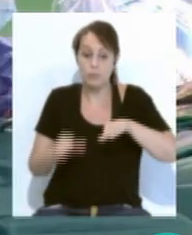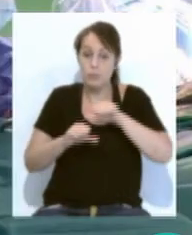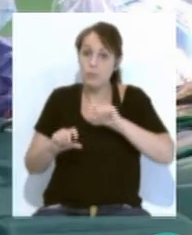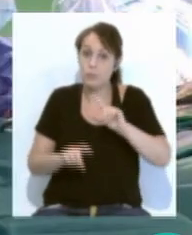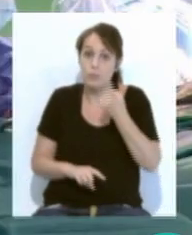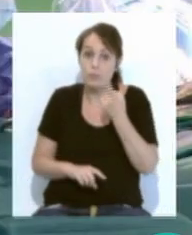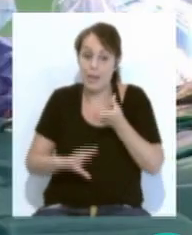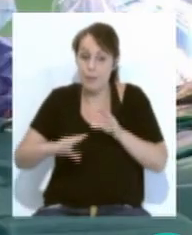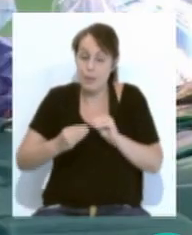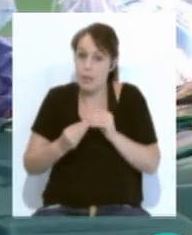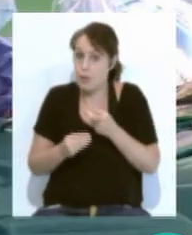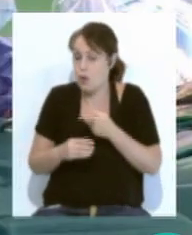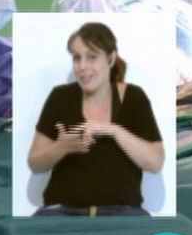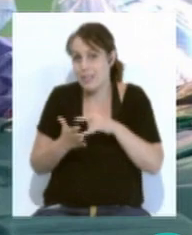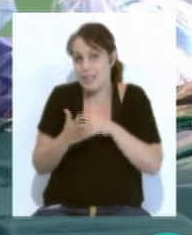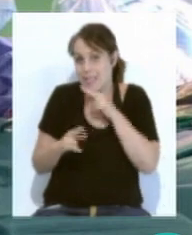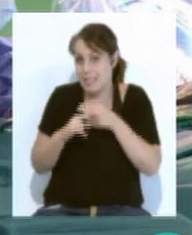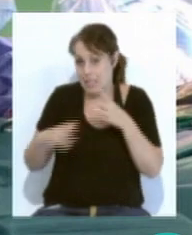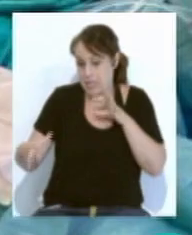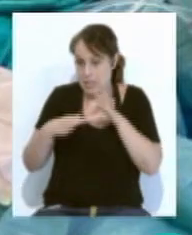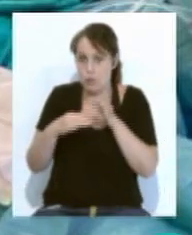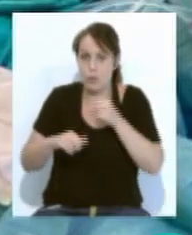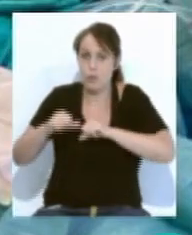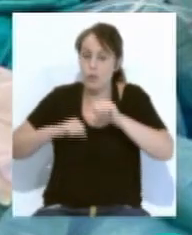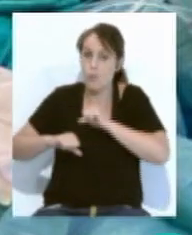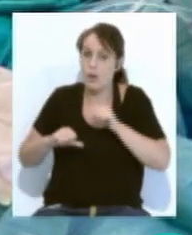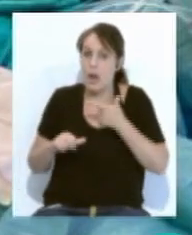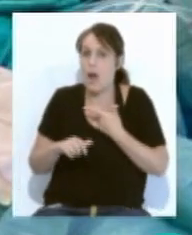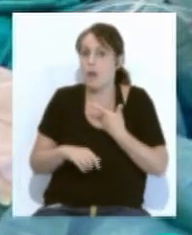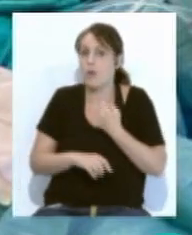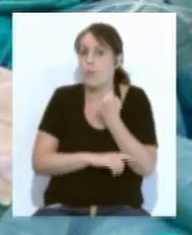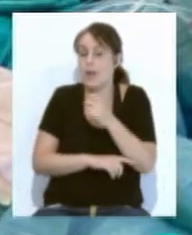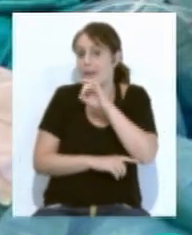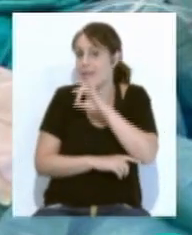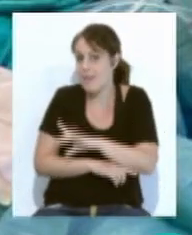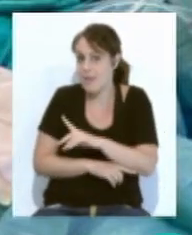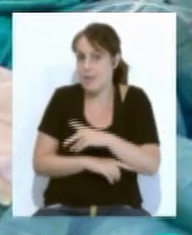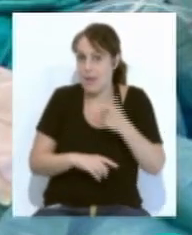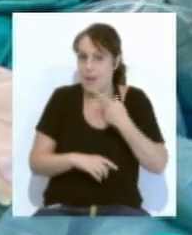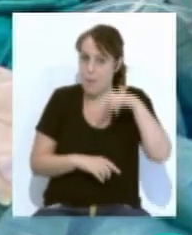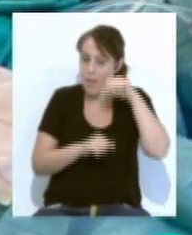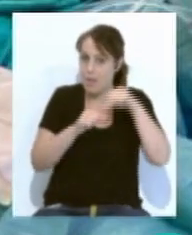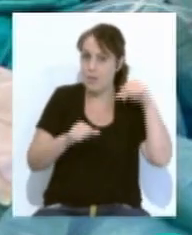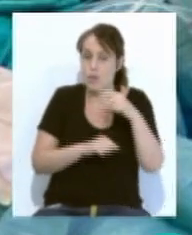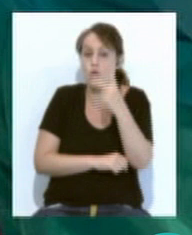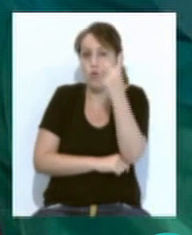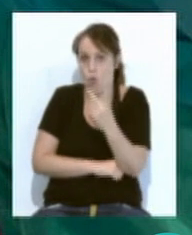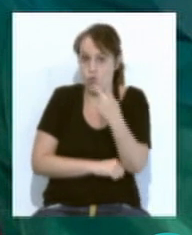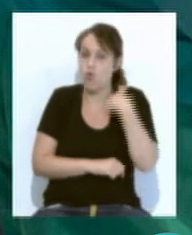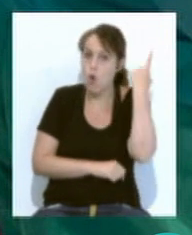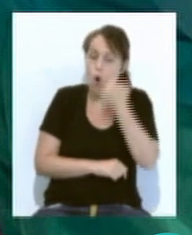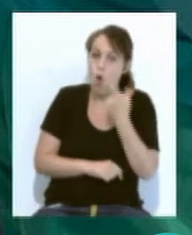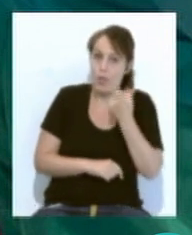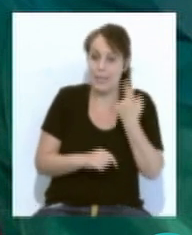aplicación de la técnica Nexus, los cirujanos del Hospital Puerta del Mar han contado con el apoyo de dos especialistas desde Londres y Tel Aviv.